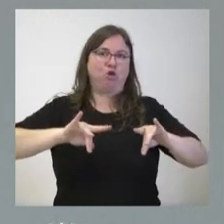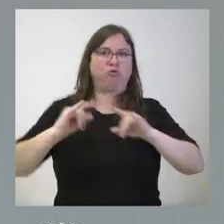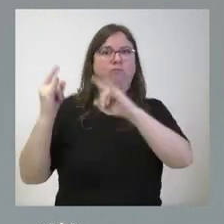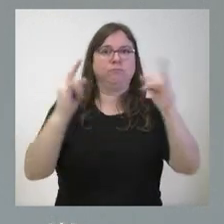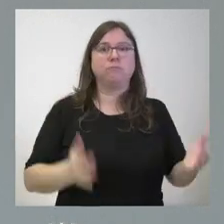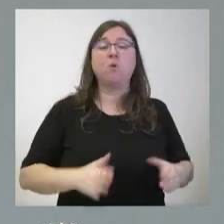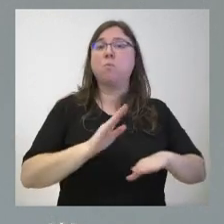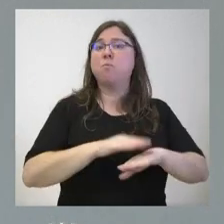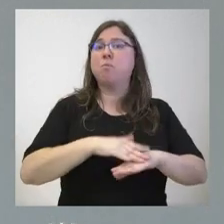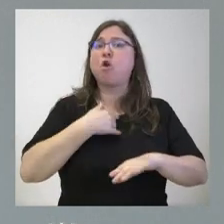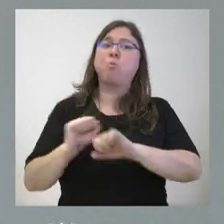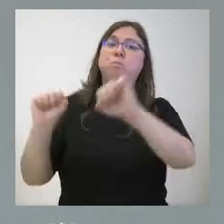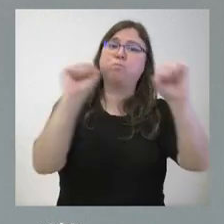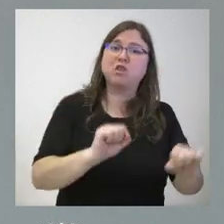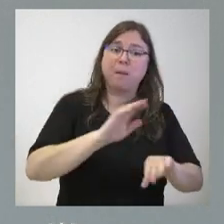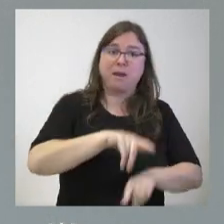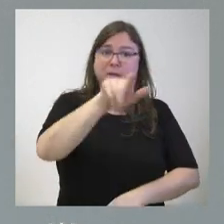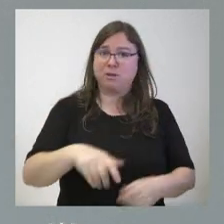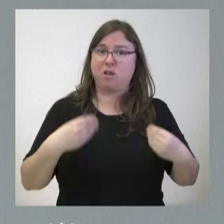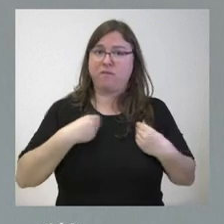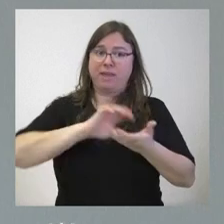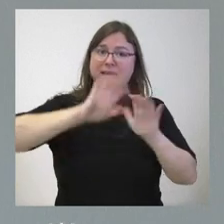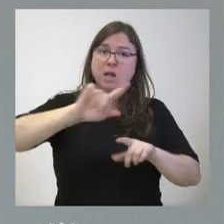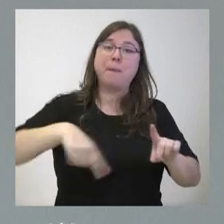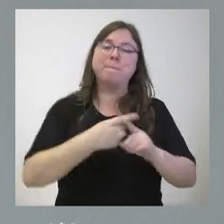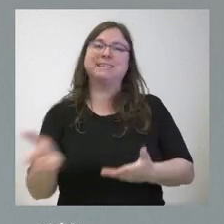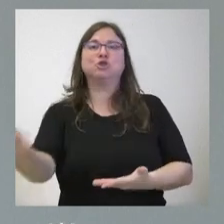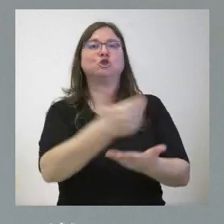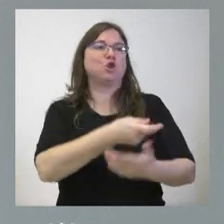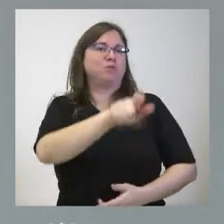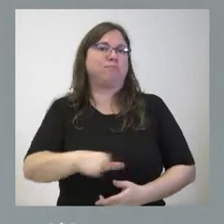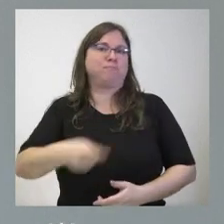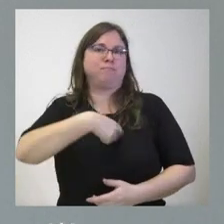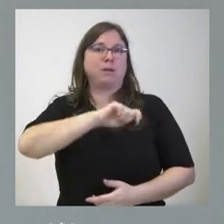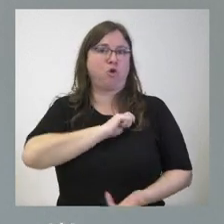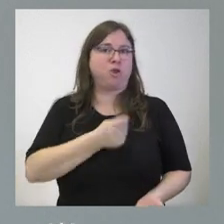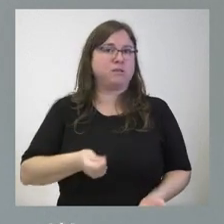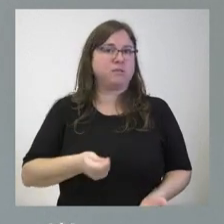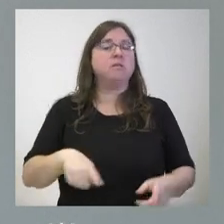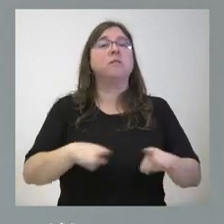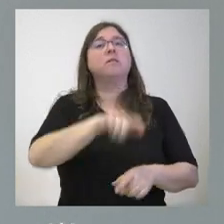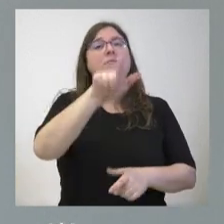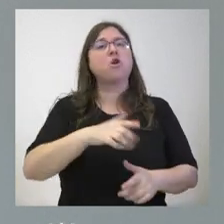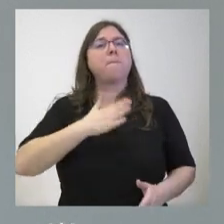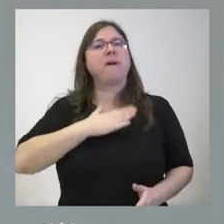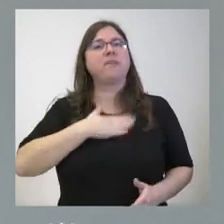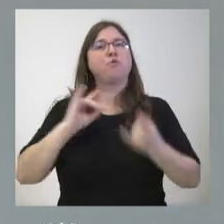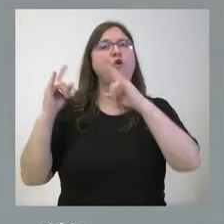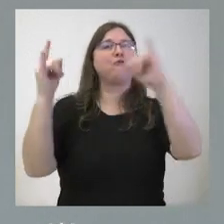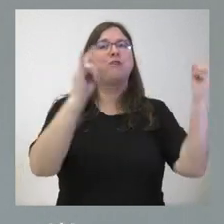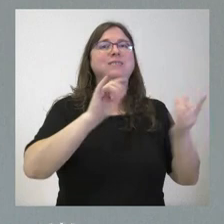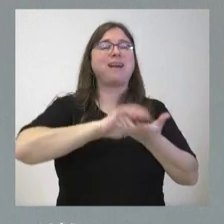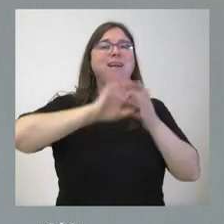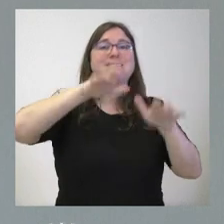porque además lo protegemos no solamente para la gente de Castilla y León sino para todos los españoles. El patrimonio forestal de Castilla y León es un patrimonio forestal que es patrimonio